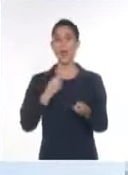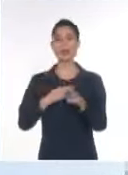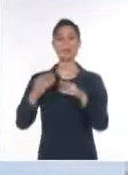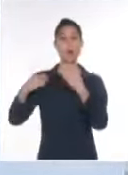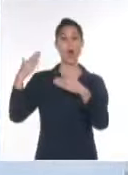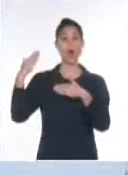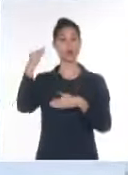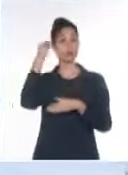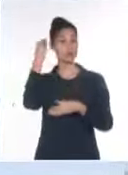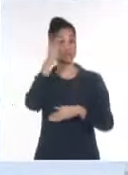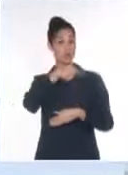nos vemos, nos vemos próximamente.